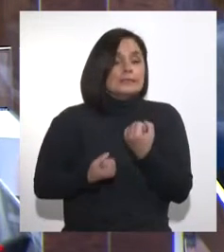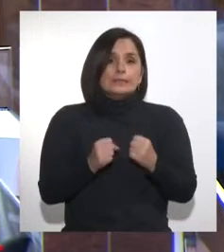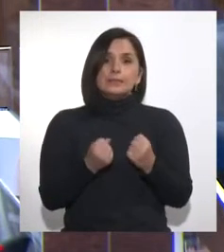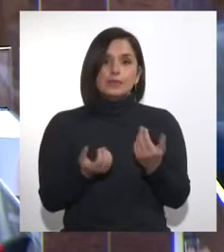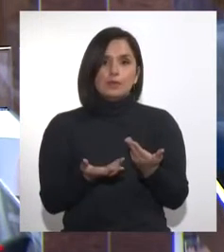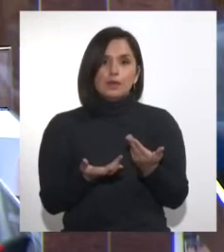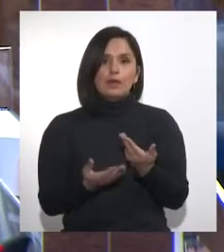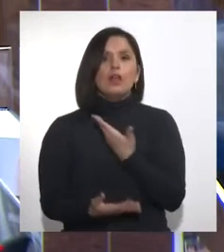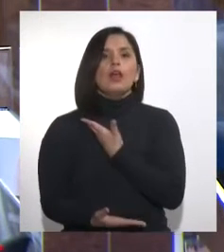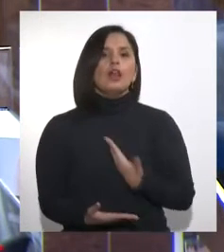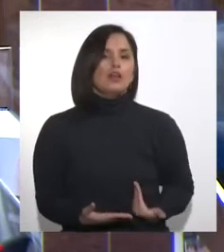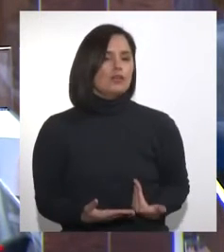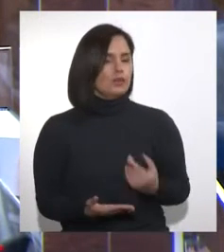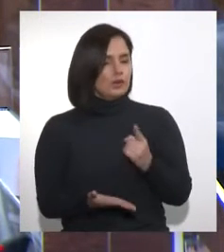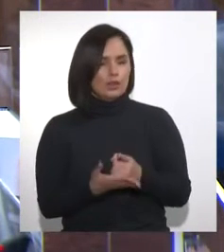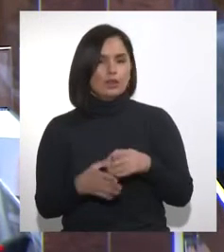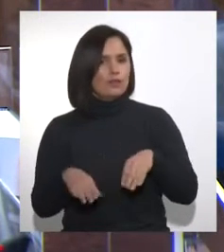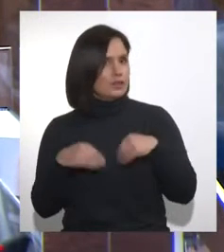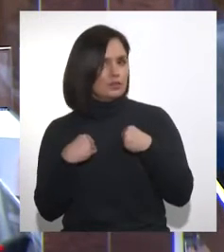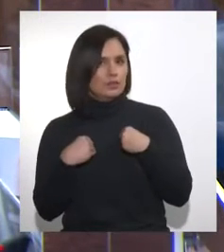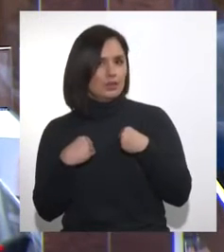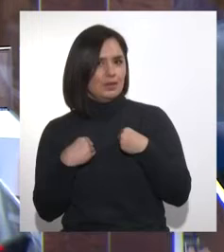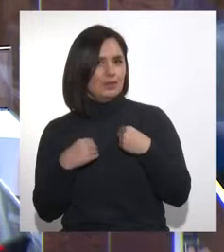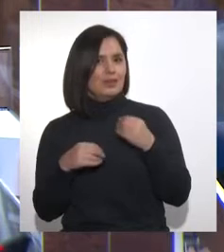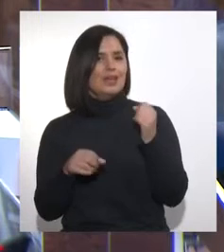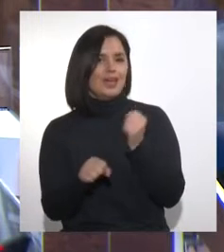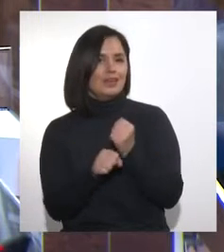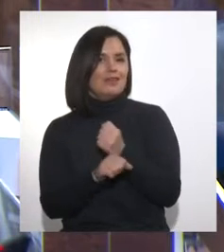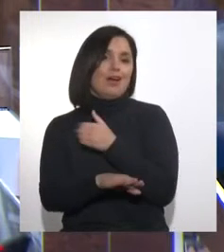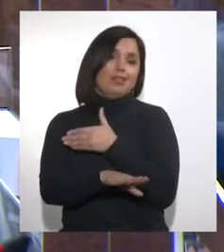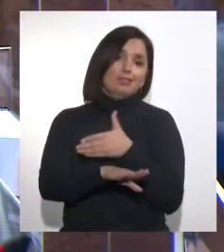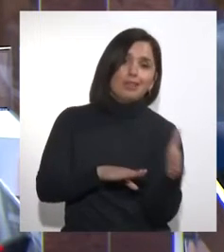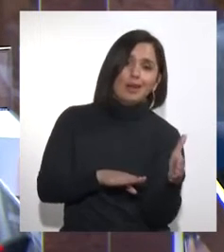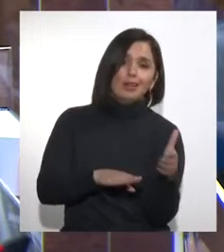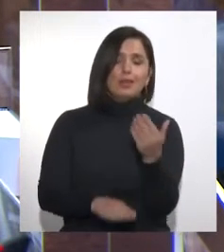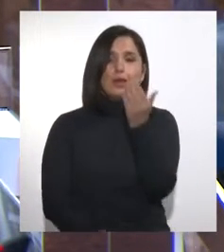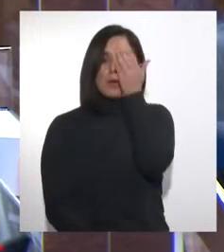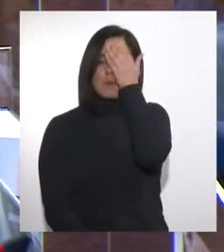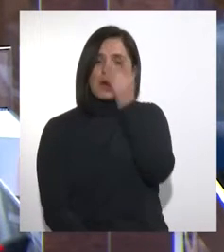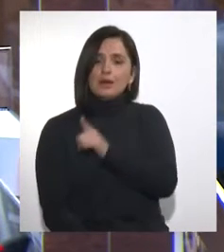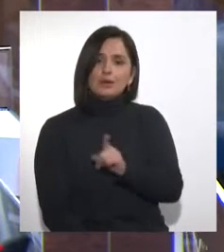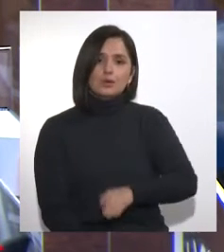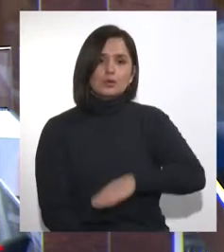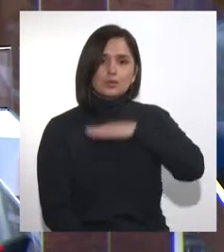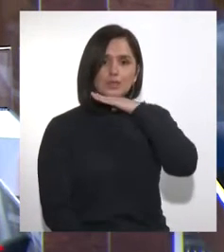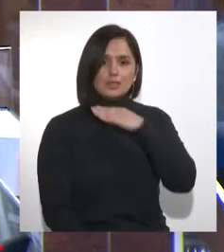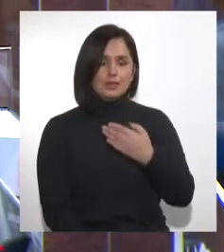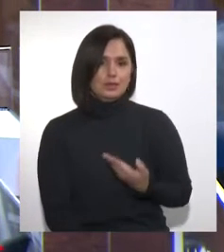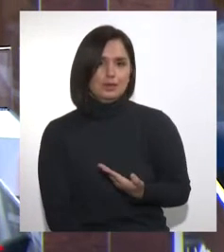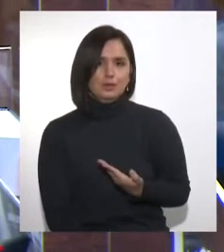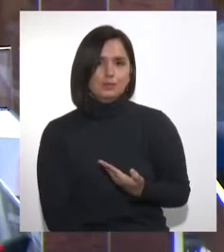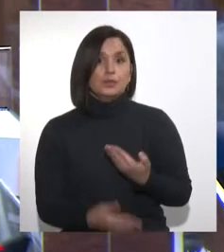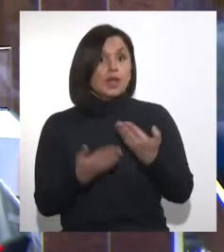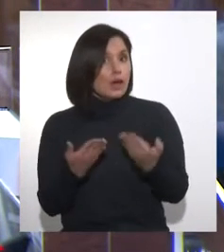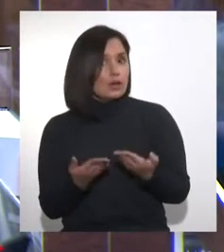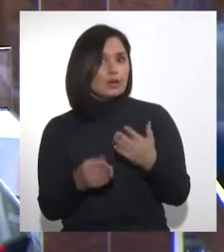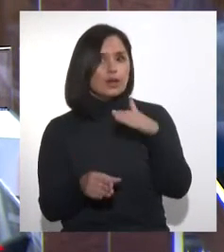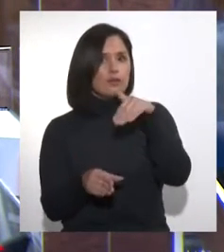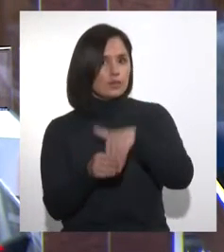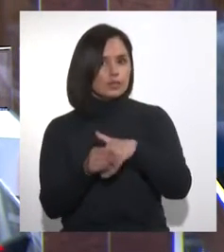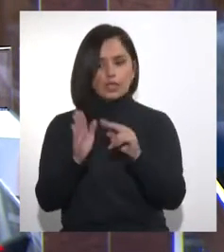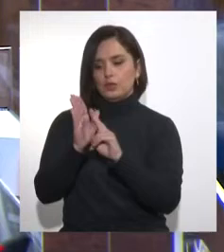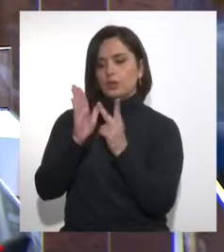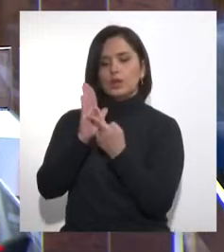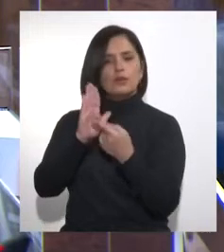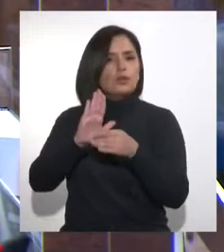debe asumir que ha llegado tarde, mal y de manera insuficiente. Estamos votando una reforma